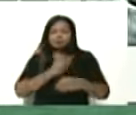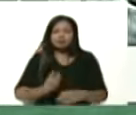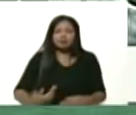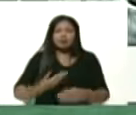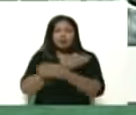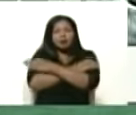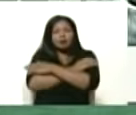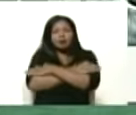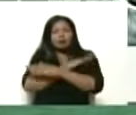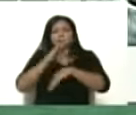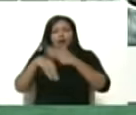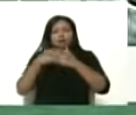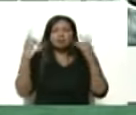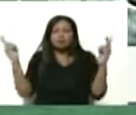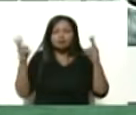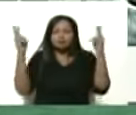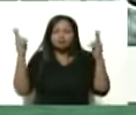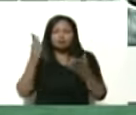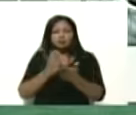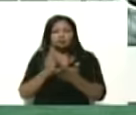hasta la victoria siempre